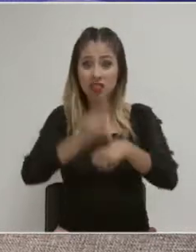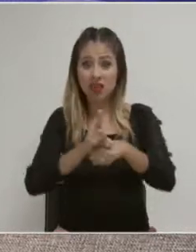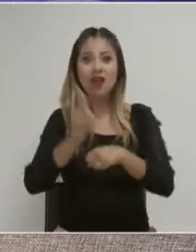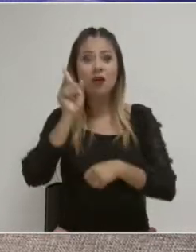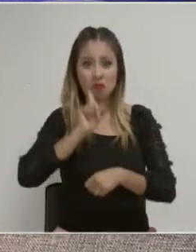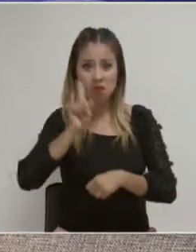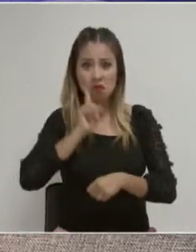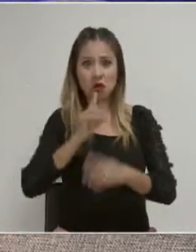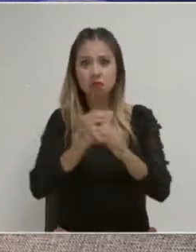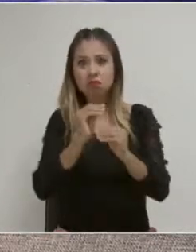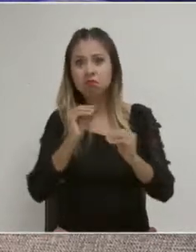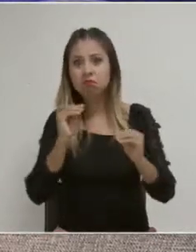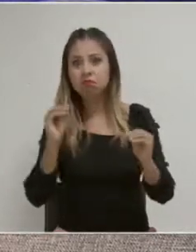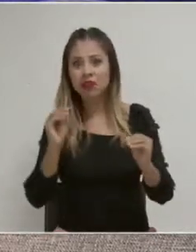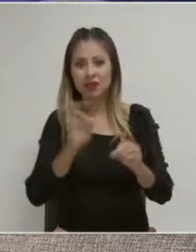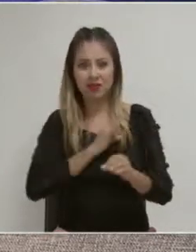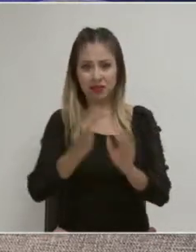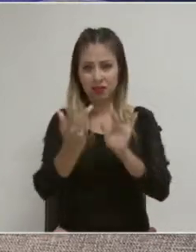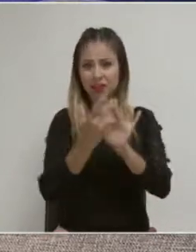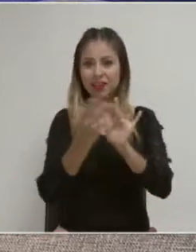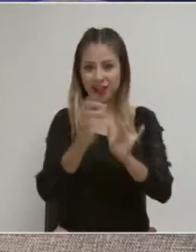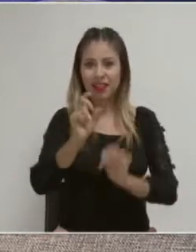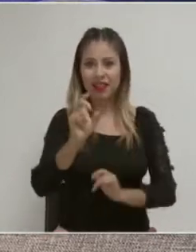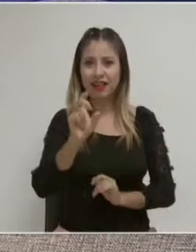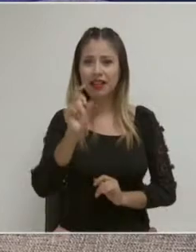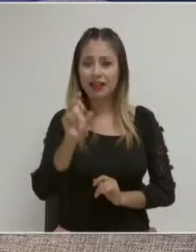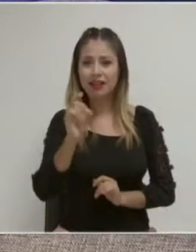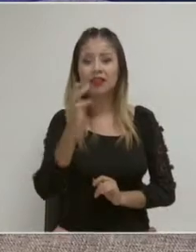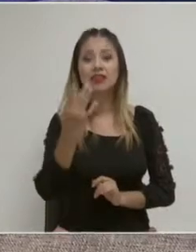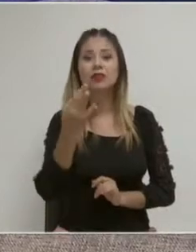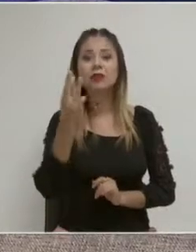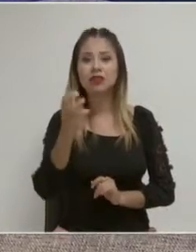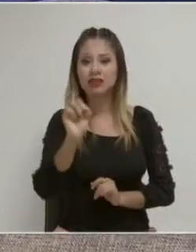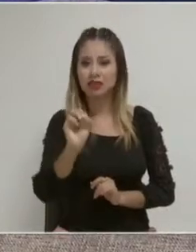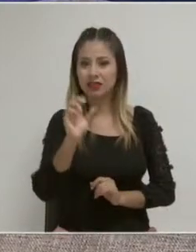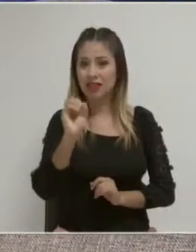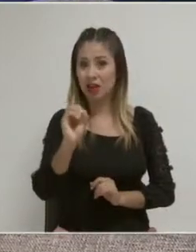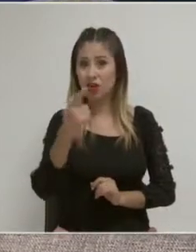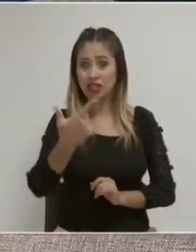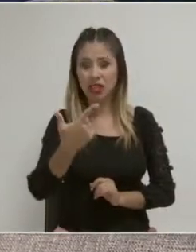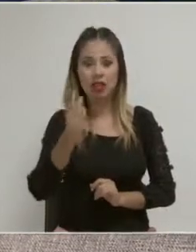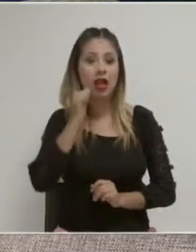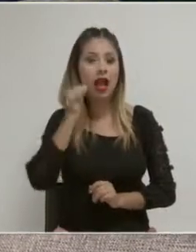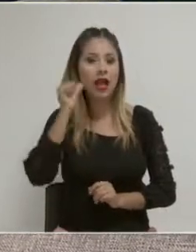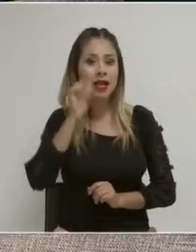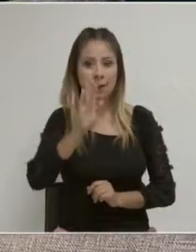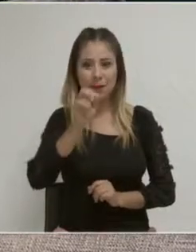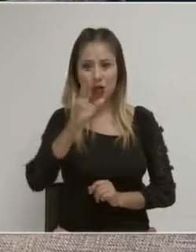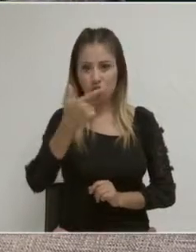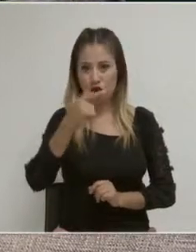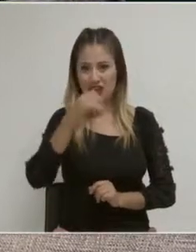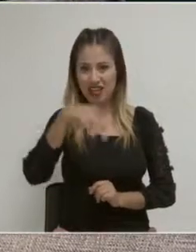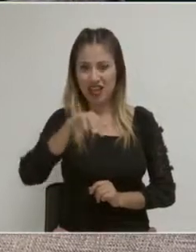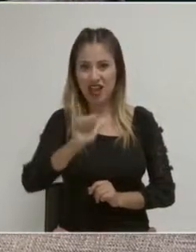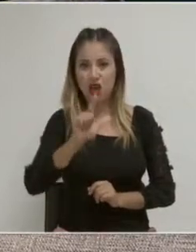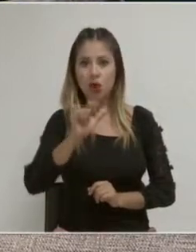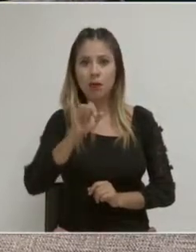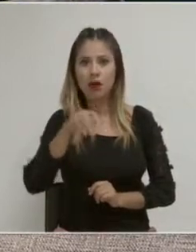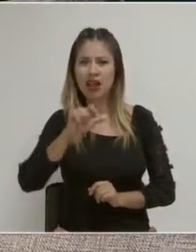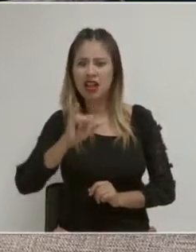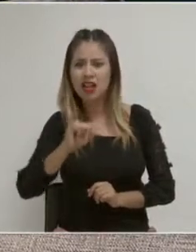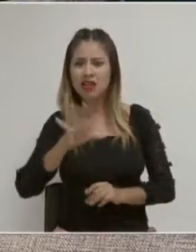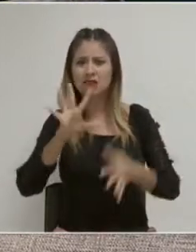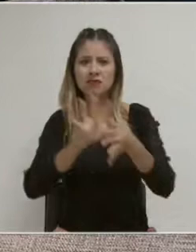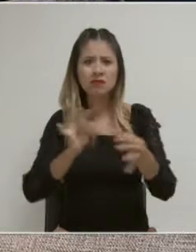invitamos a que se ponga en contacto a través del 30 30 53 07. La mañana de ayer Begoña Lomelí le presentaba una serie de